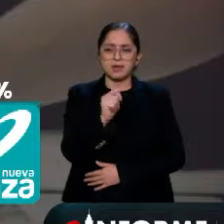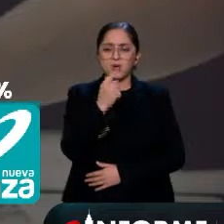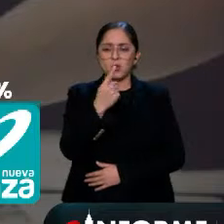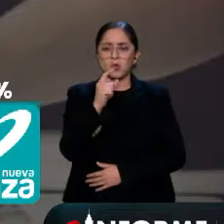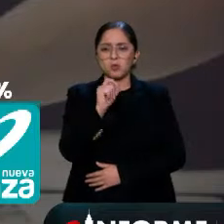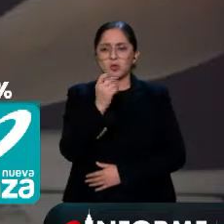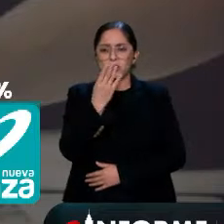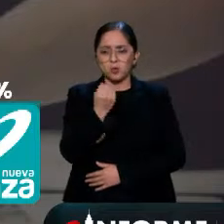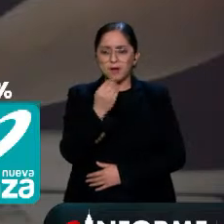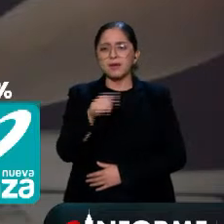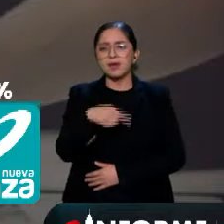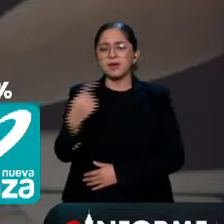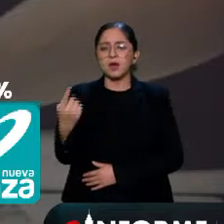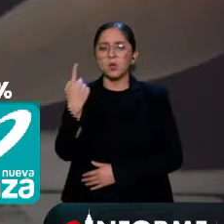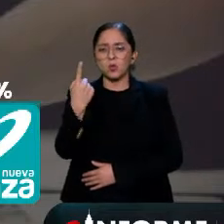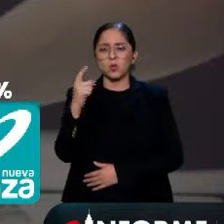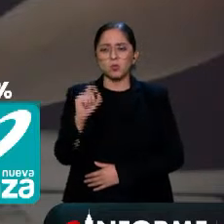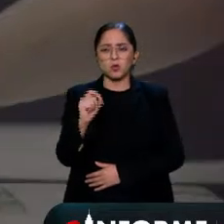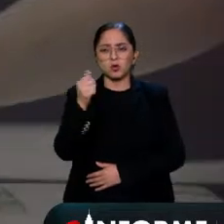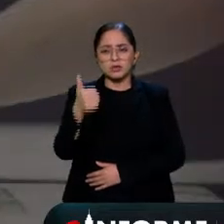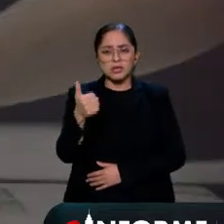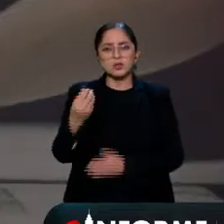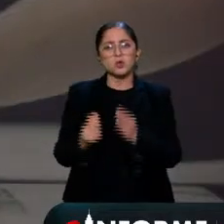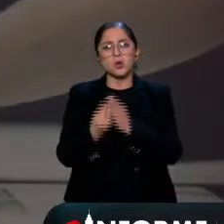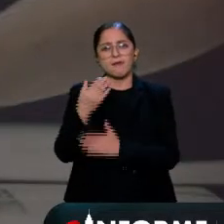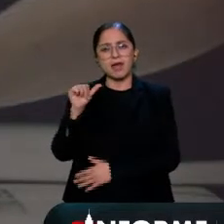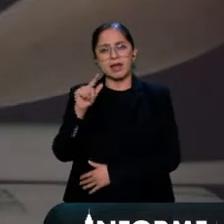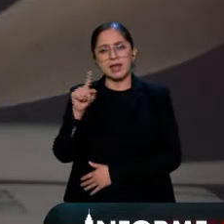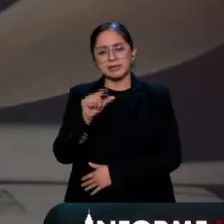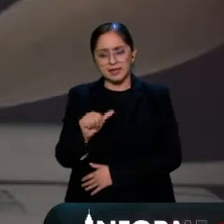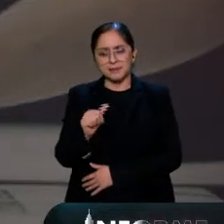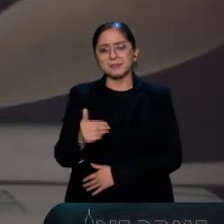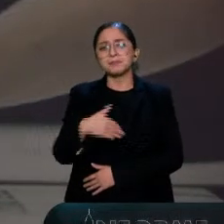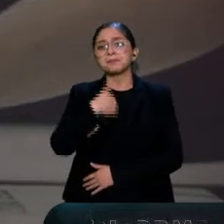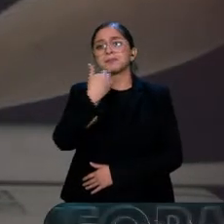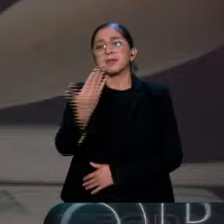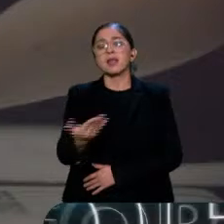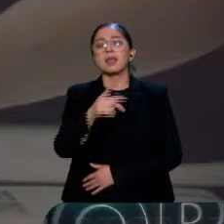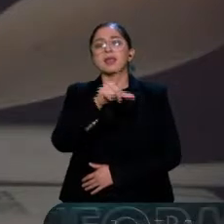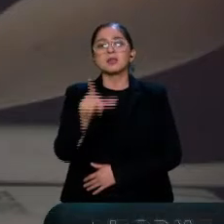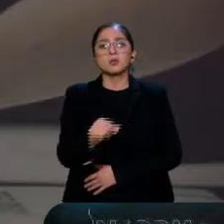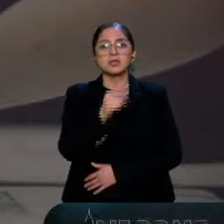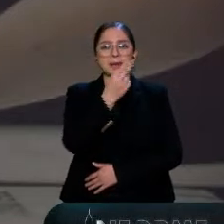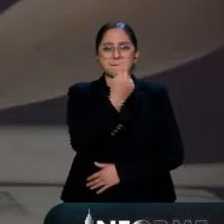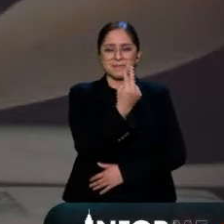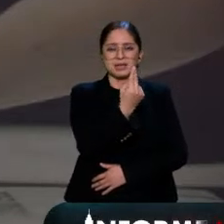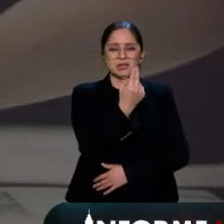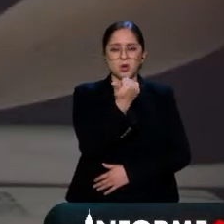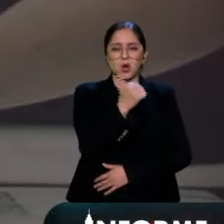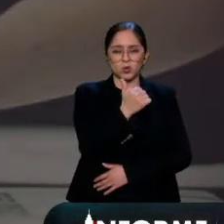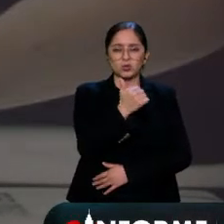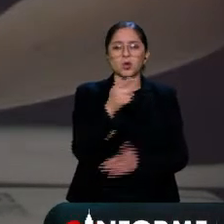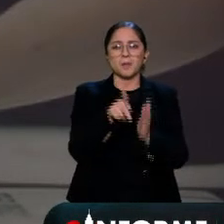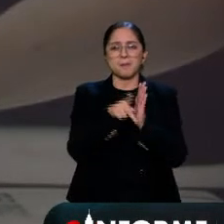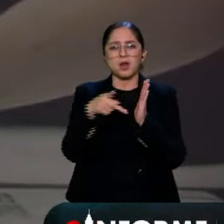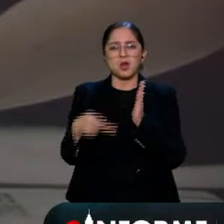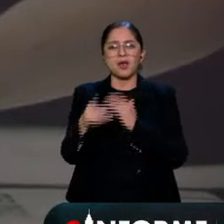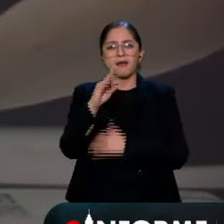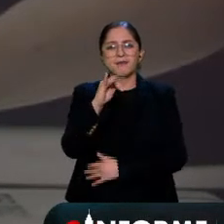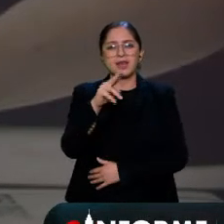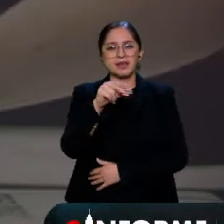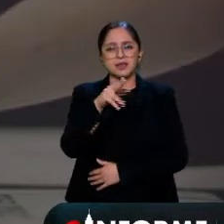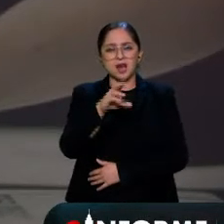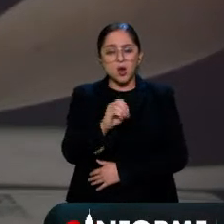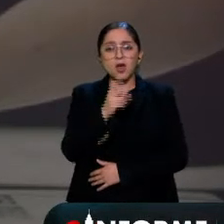.6 por Nueva Alianza. Además, días antes, el 25 de julio, el financiero, este periódico, publicó una encuesta en la que